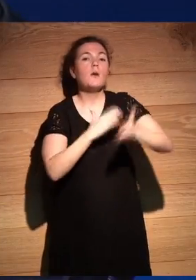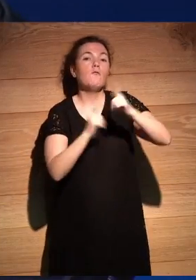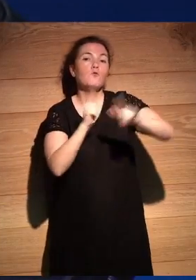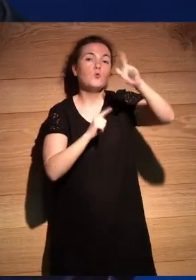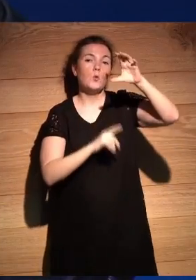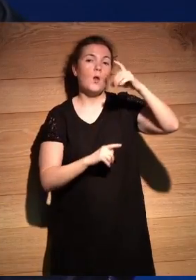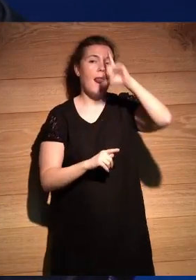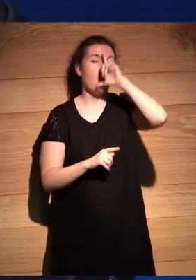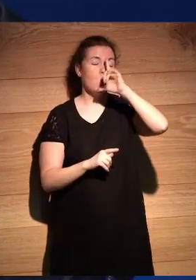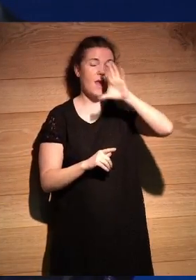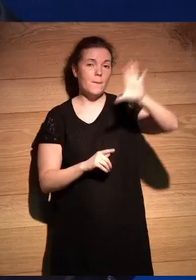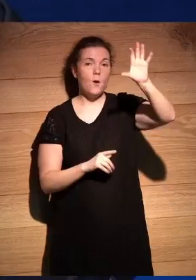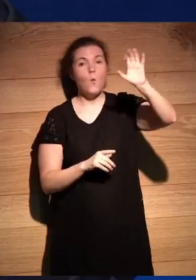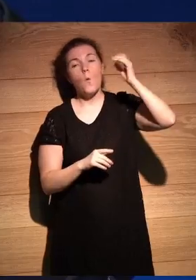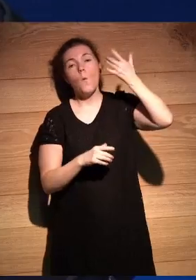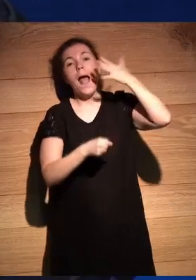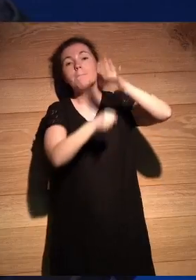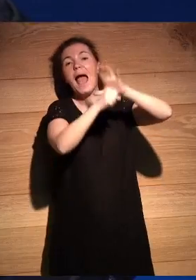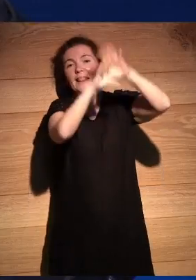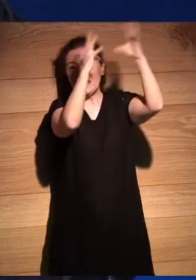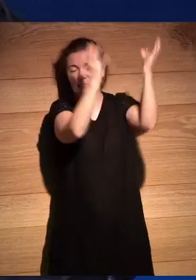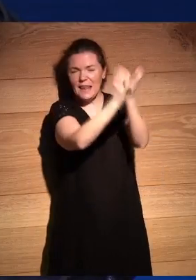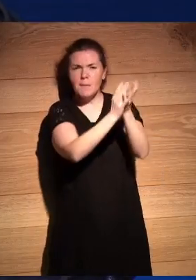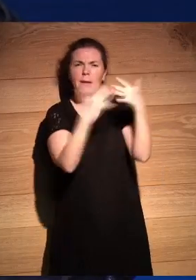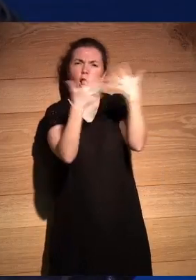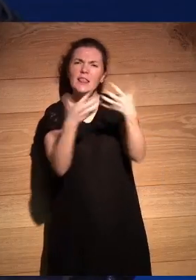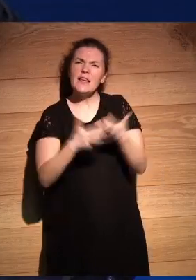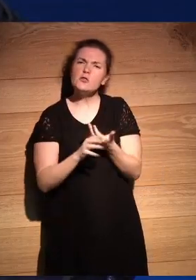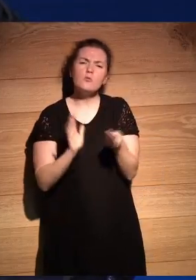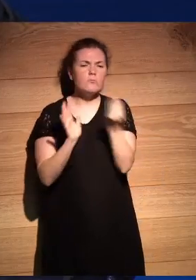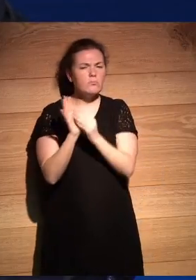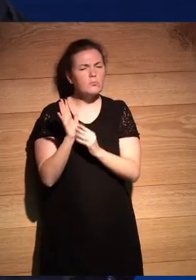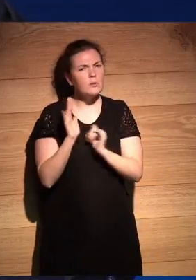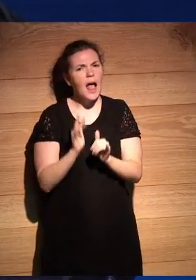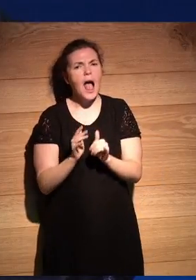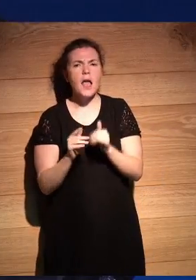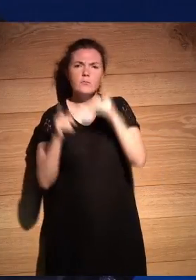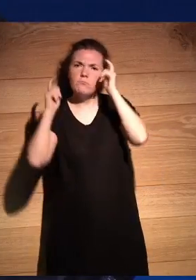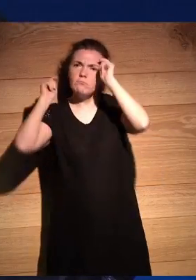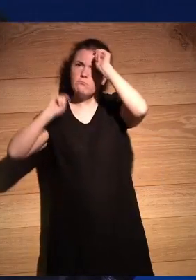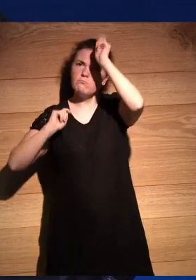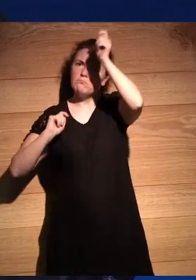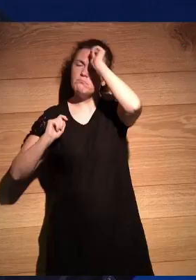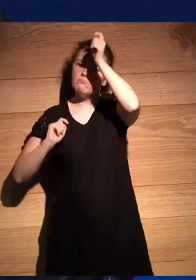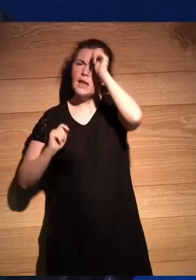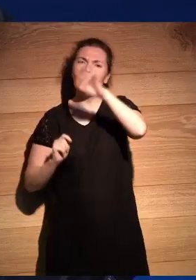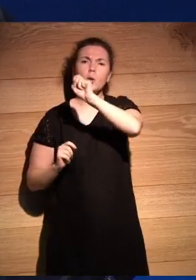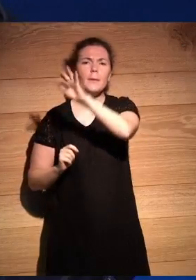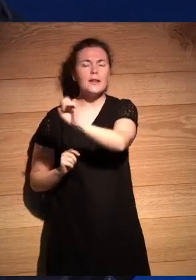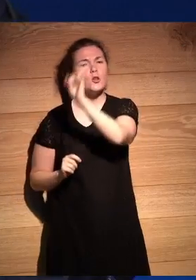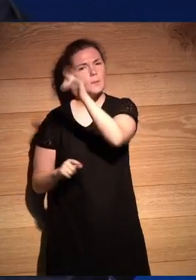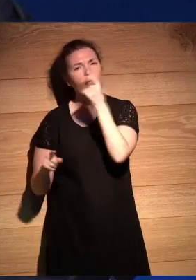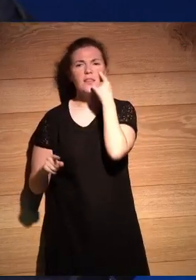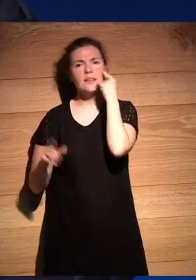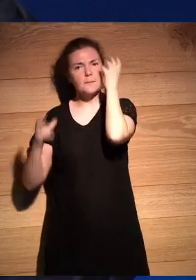pero el texto está lleno de homenajes a Roberto y a los detectives